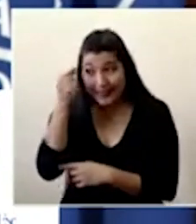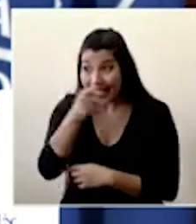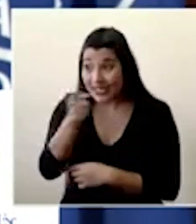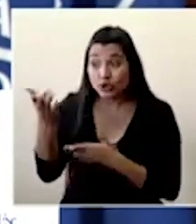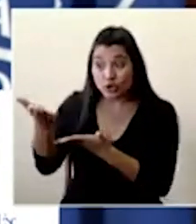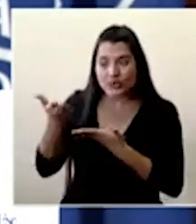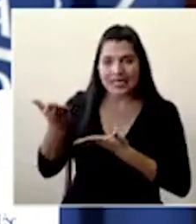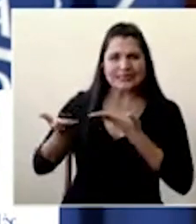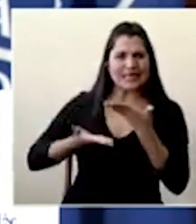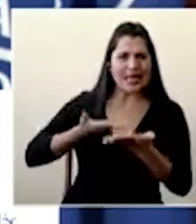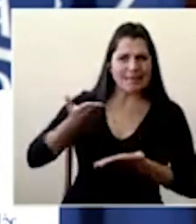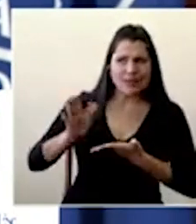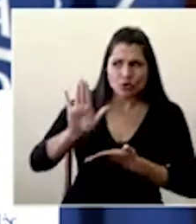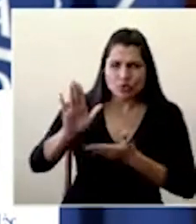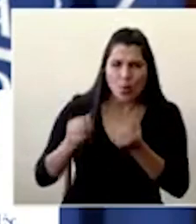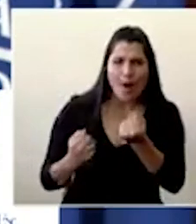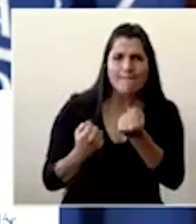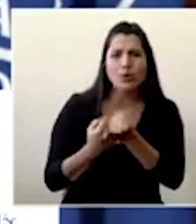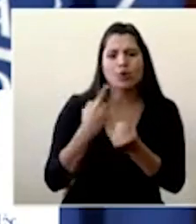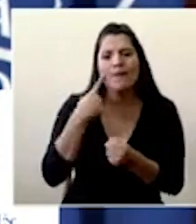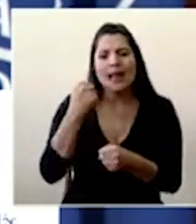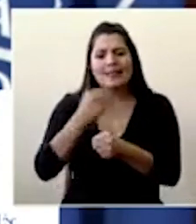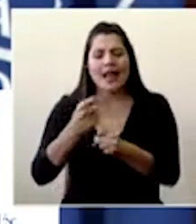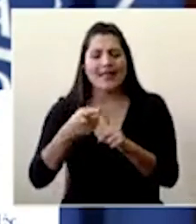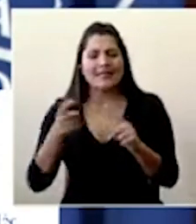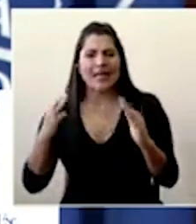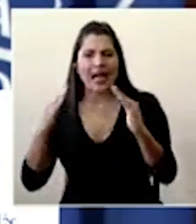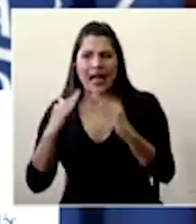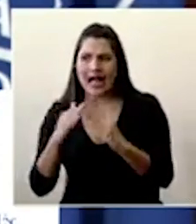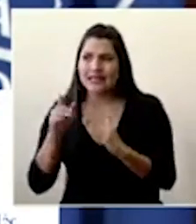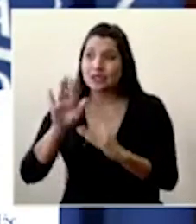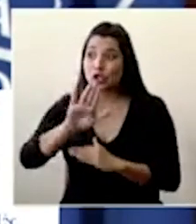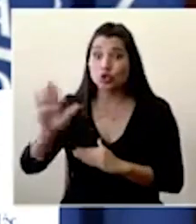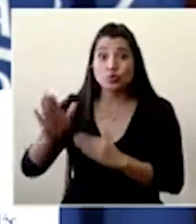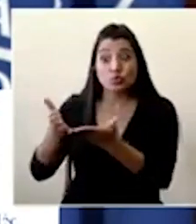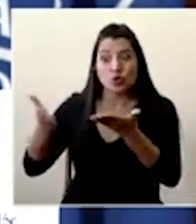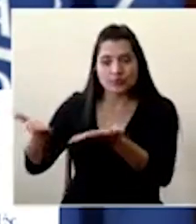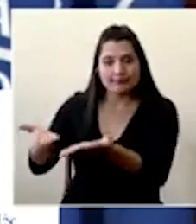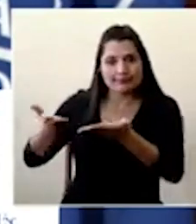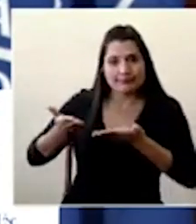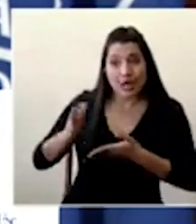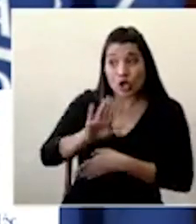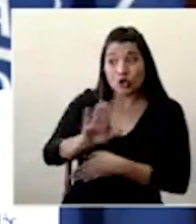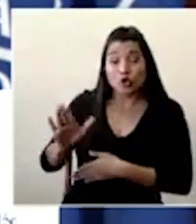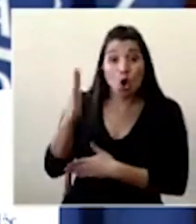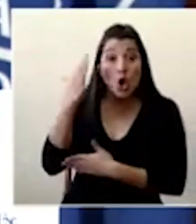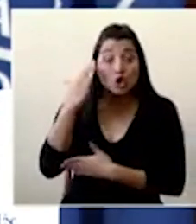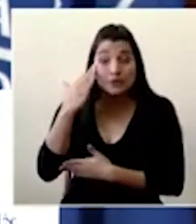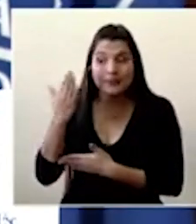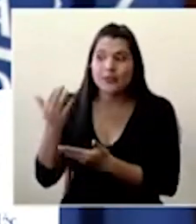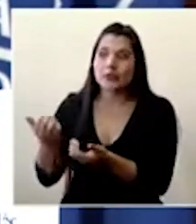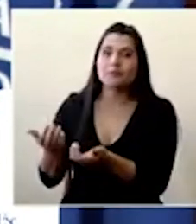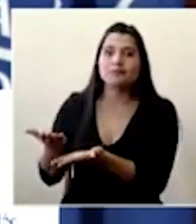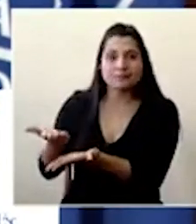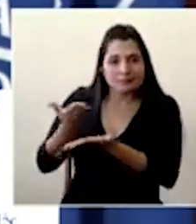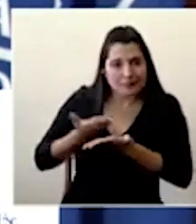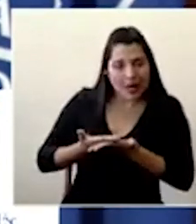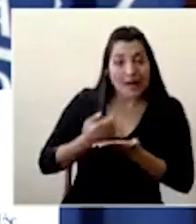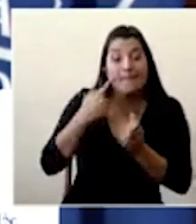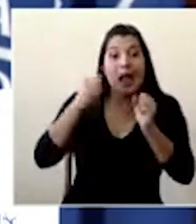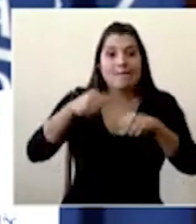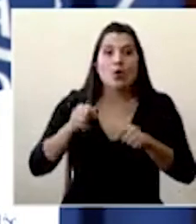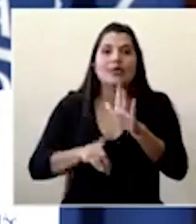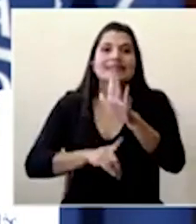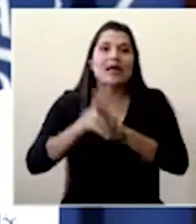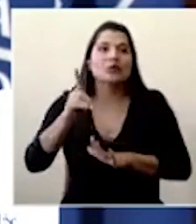su aporte su esfuerzo para hacer teletrabajo sus insumos su conocimiento para incluso desarrollar por